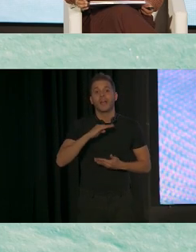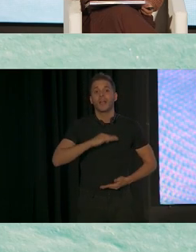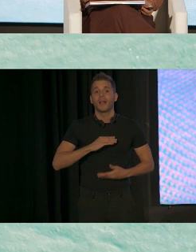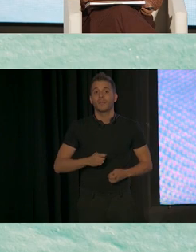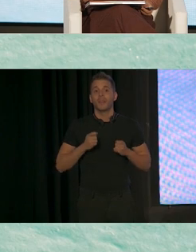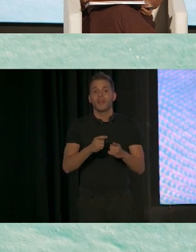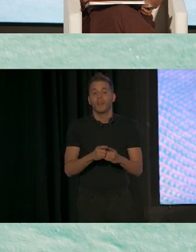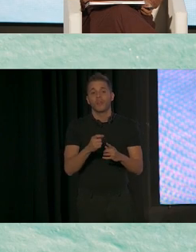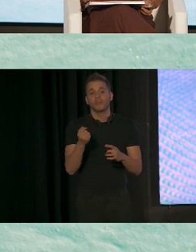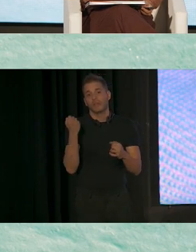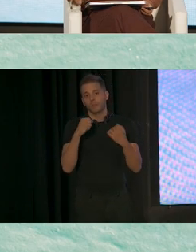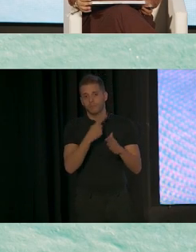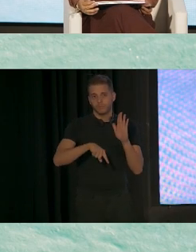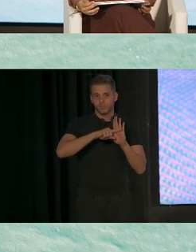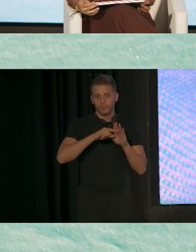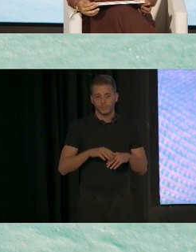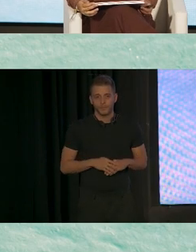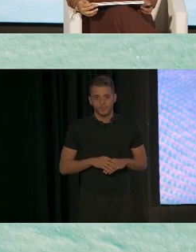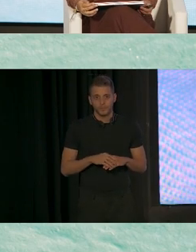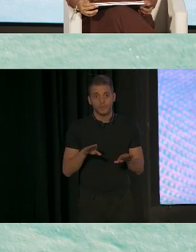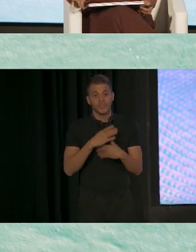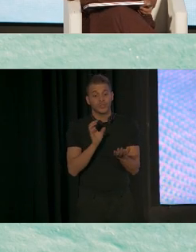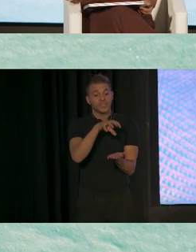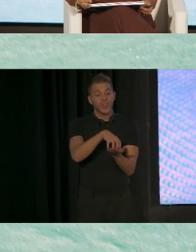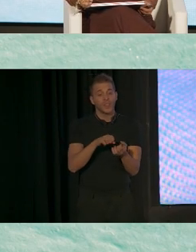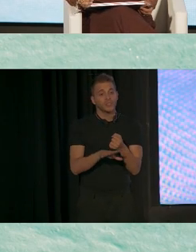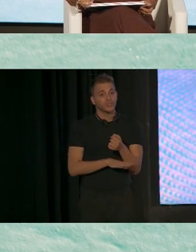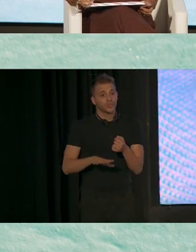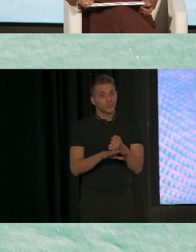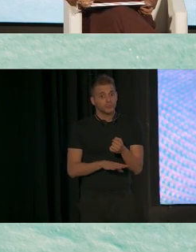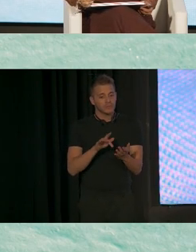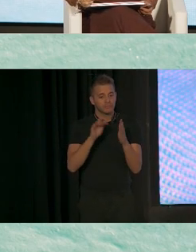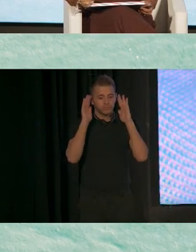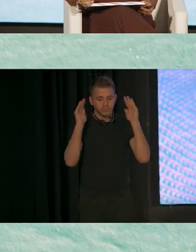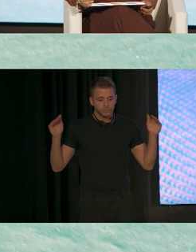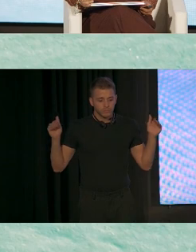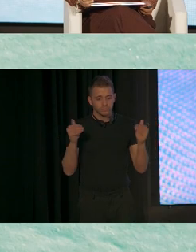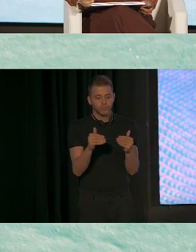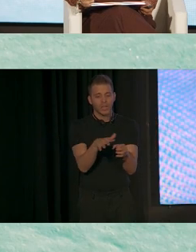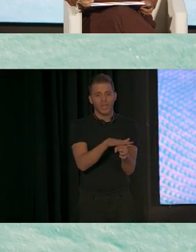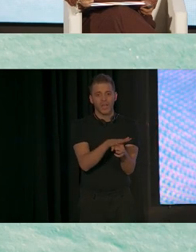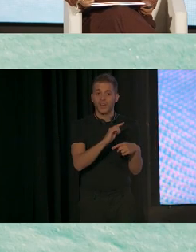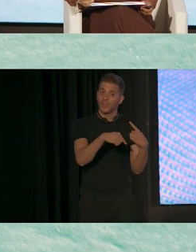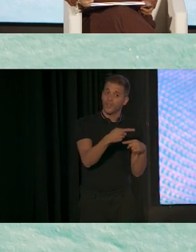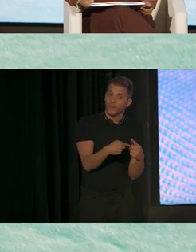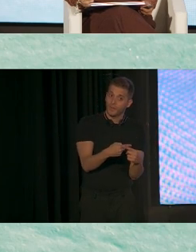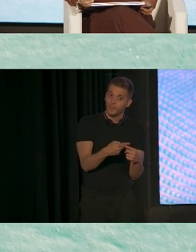entrenamiento. Entonces, el centro FASE se enfoca en el área familiar y la